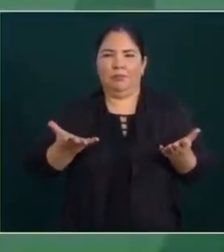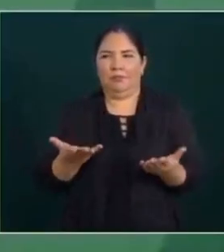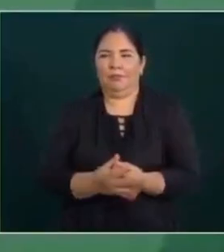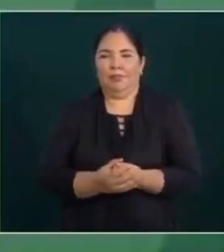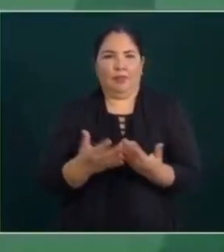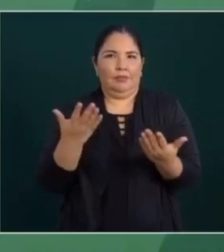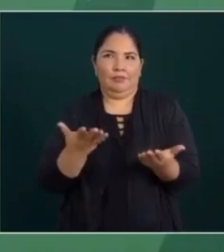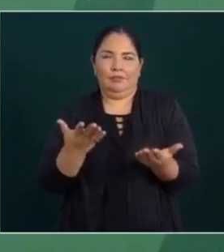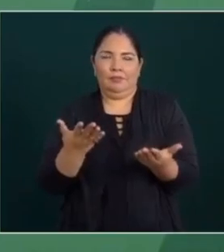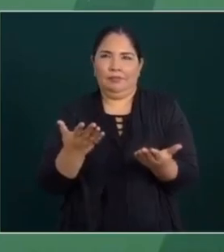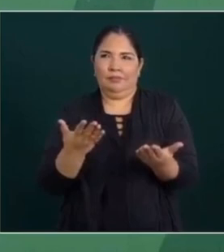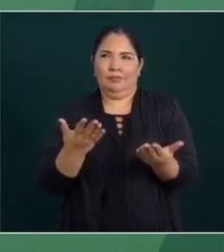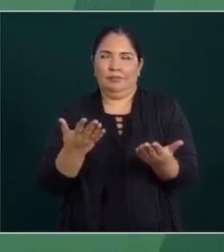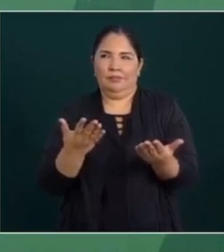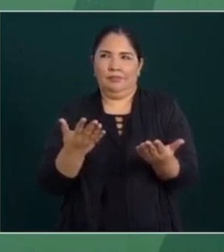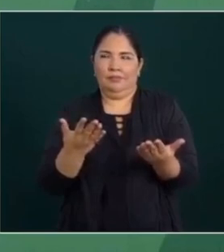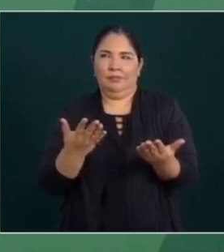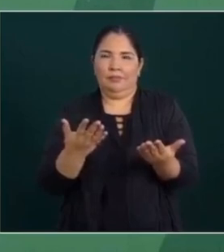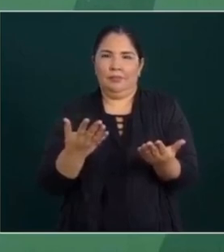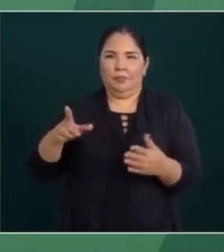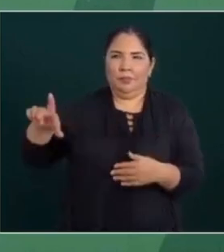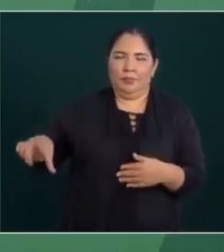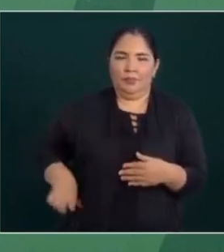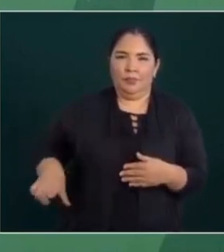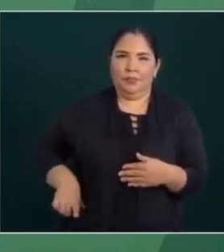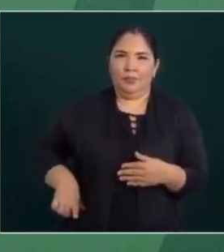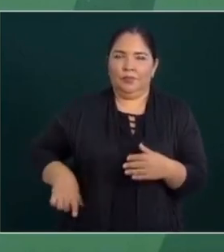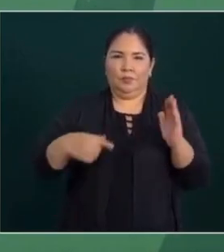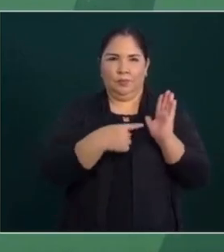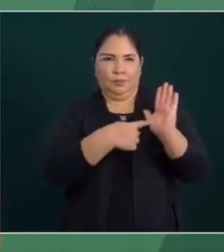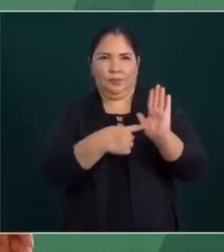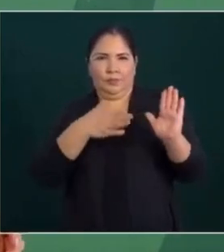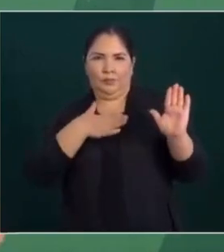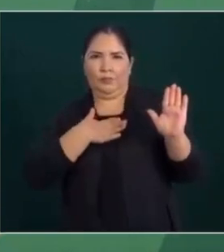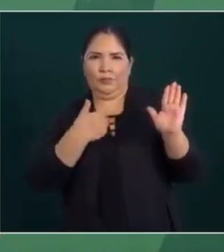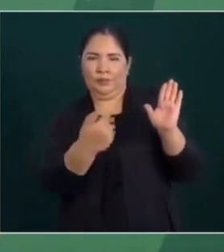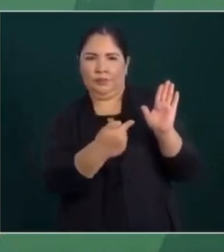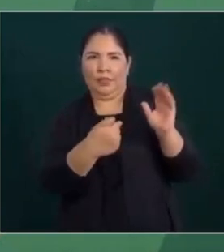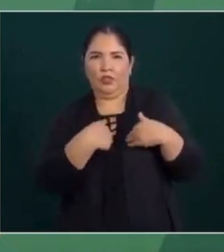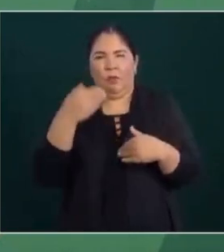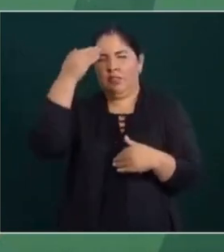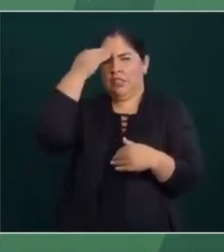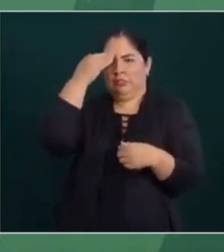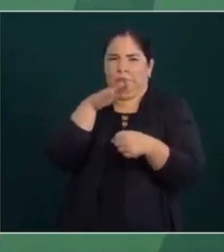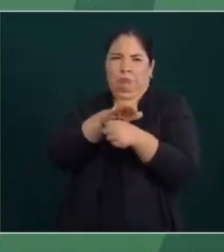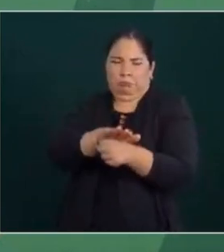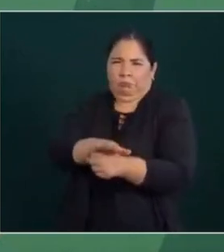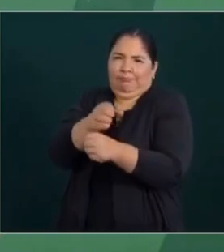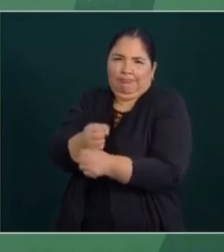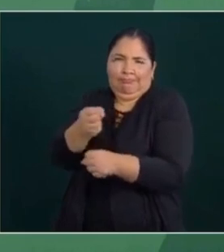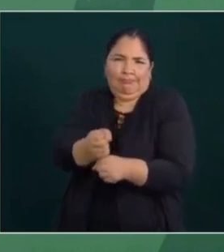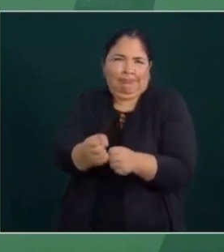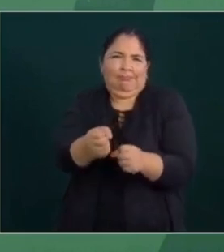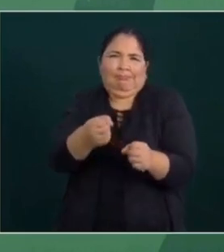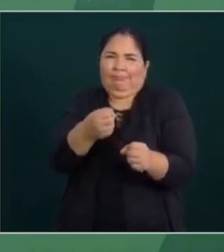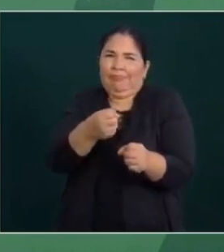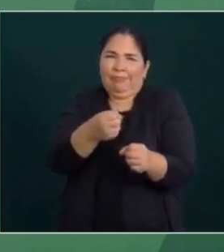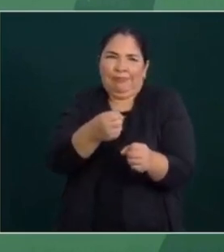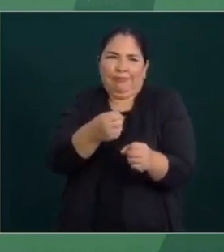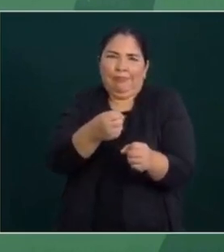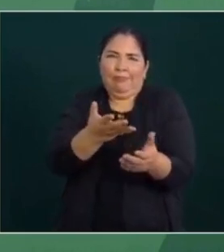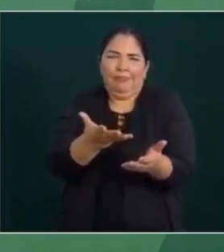Si el gobierno que represento estuviese pensando en la represión, en la tortura,